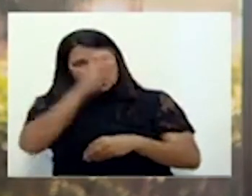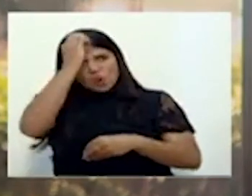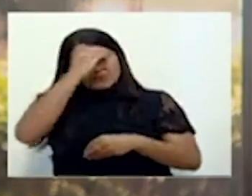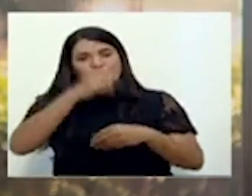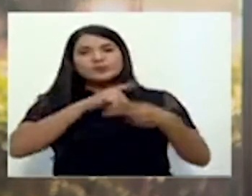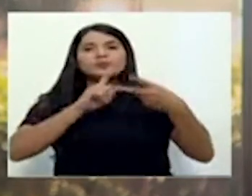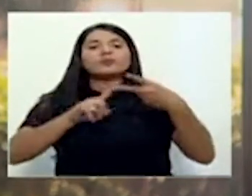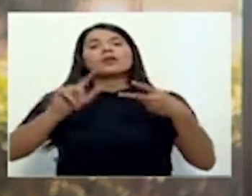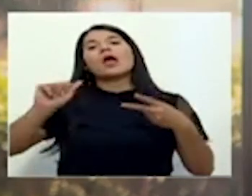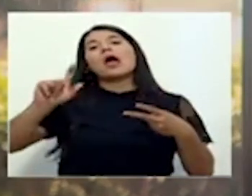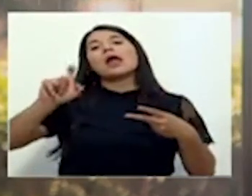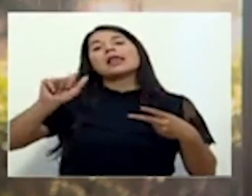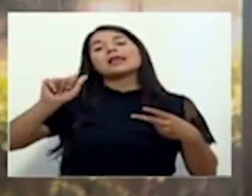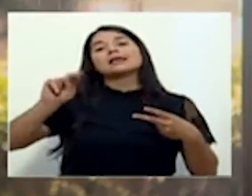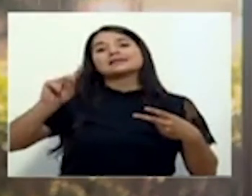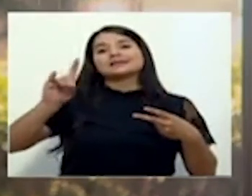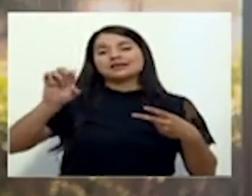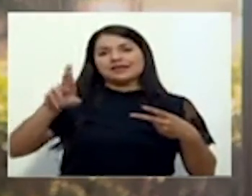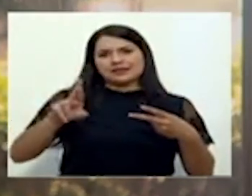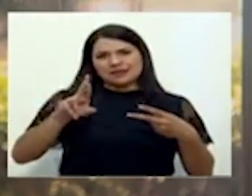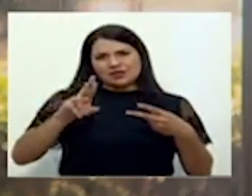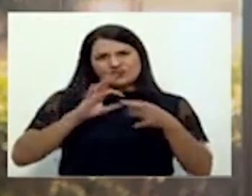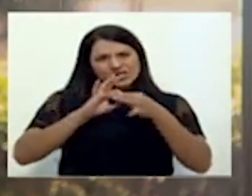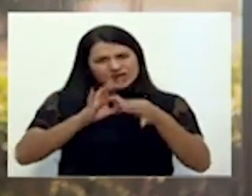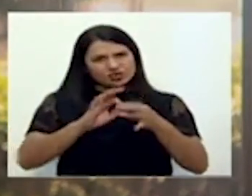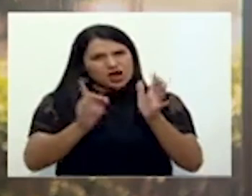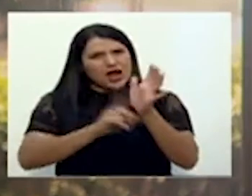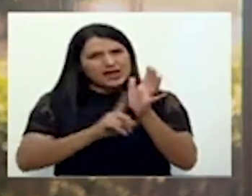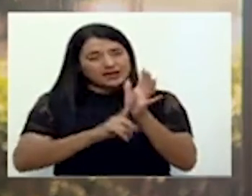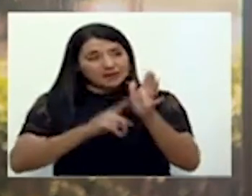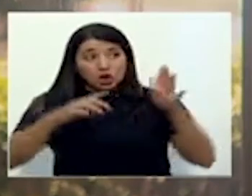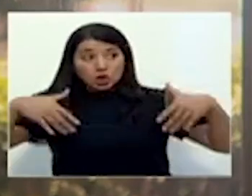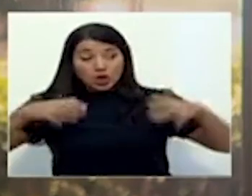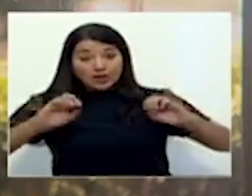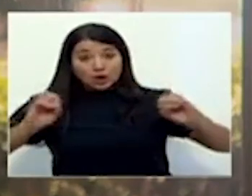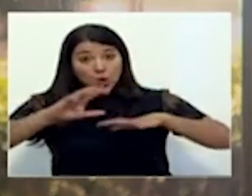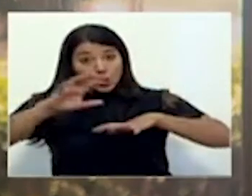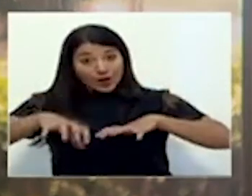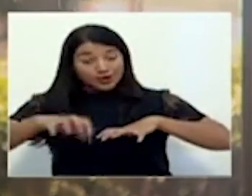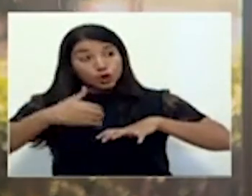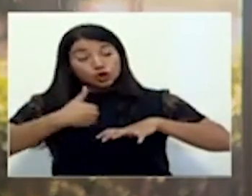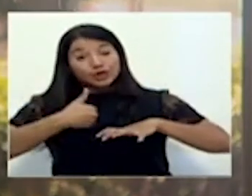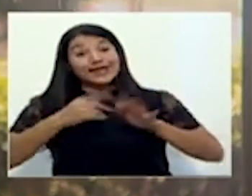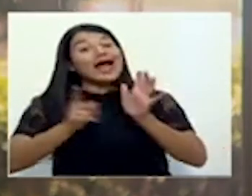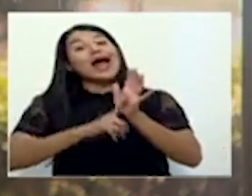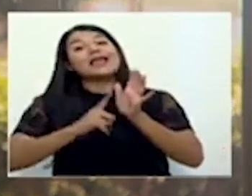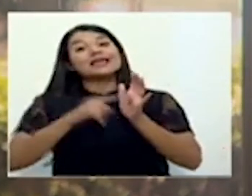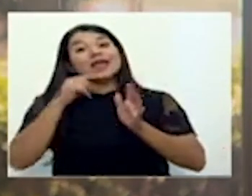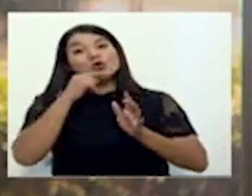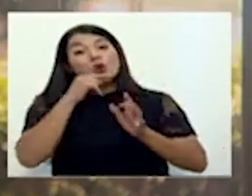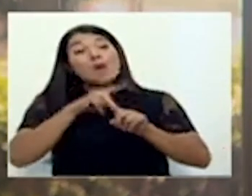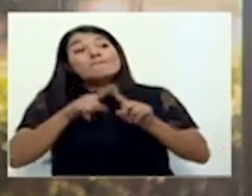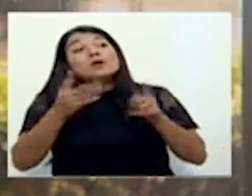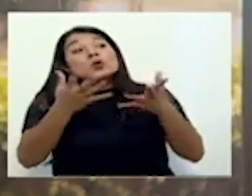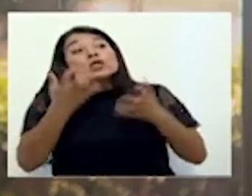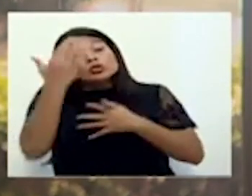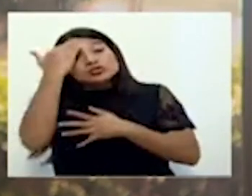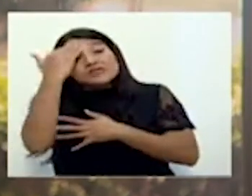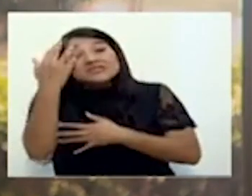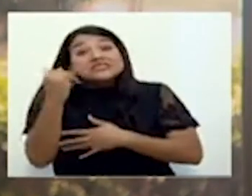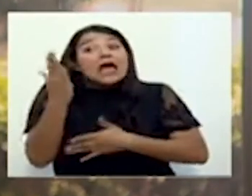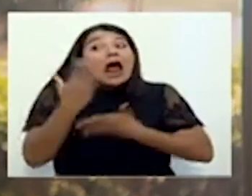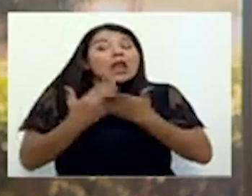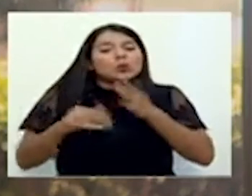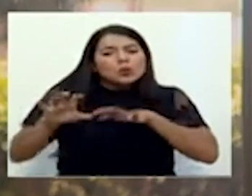precisar, en el caso de las alertas, no hay ninguna alerta roja todavía, pero queríamos saber si hay alguno que esté cerca de la alerta roja y al estar en una emergencia por